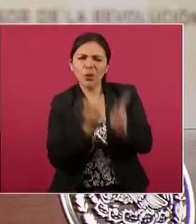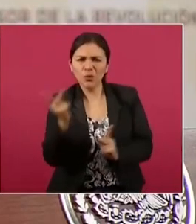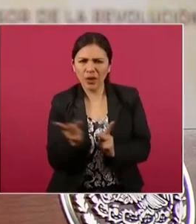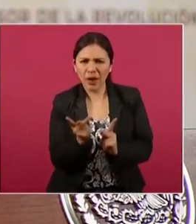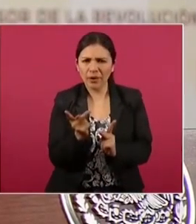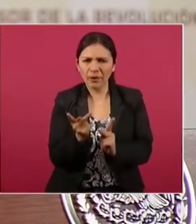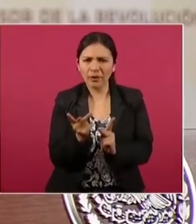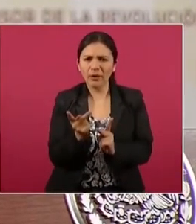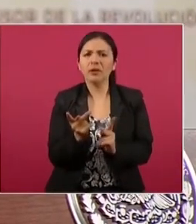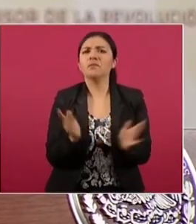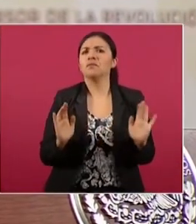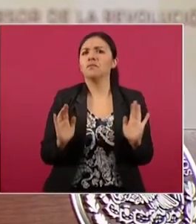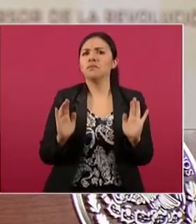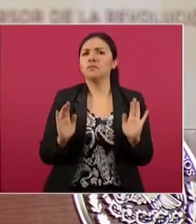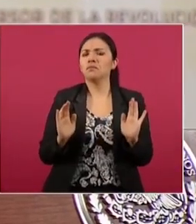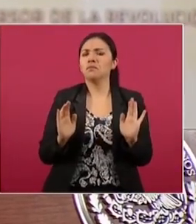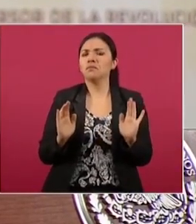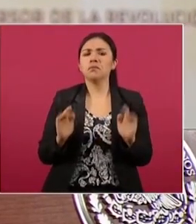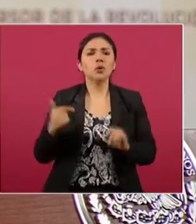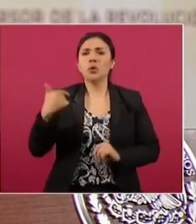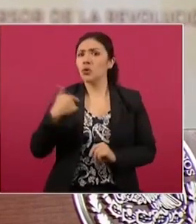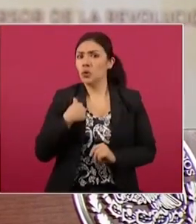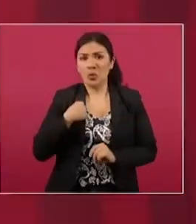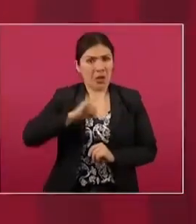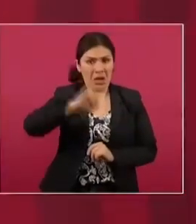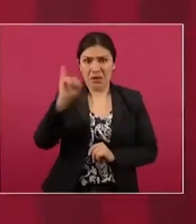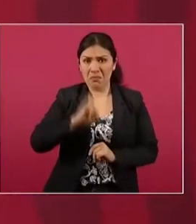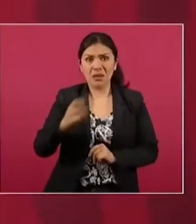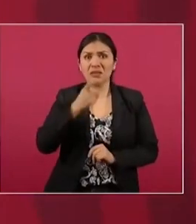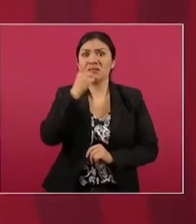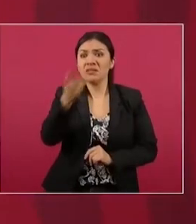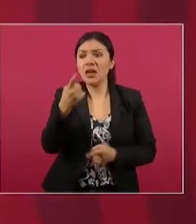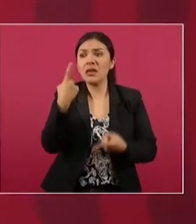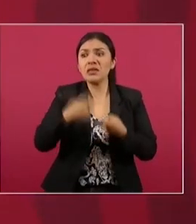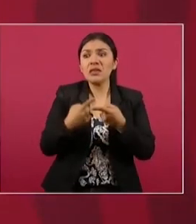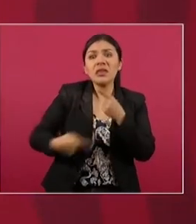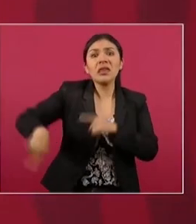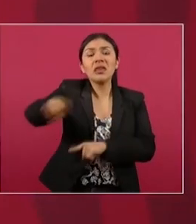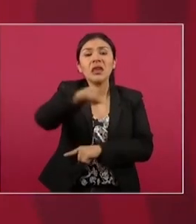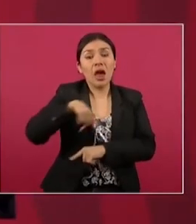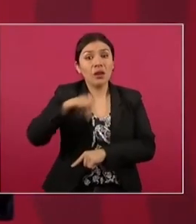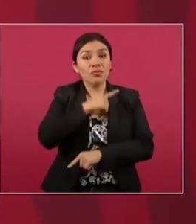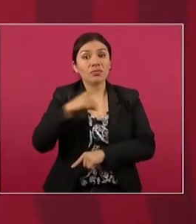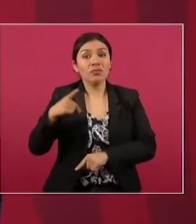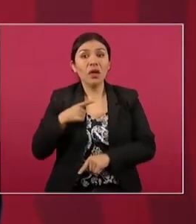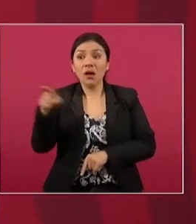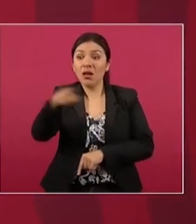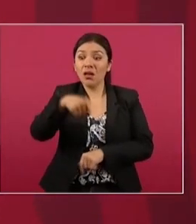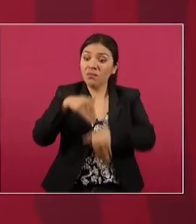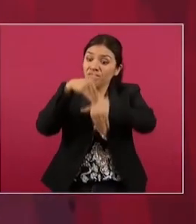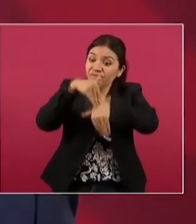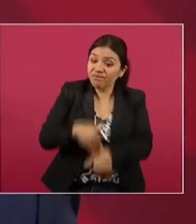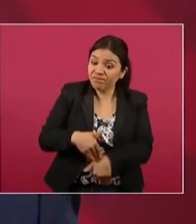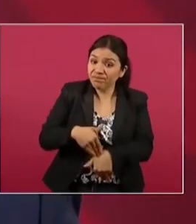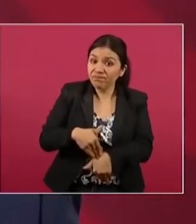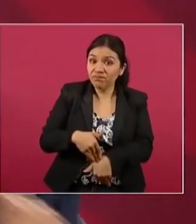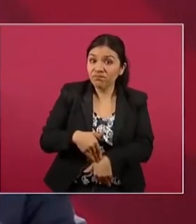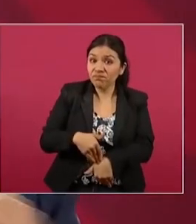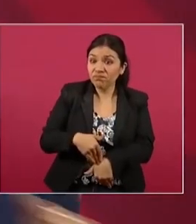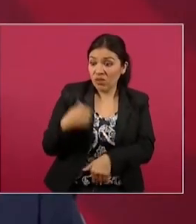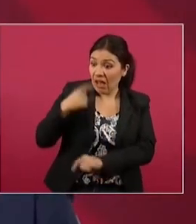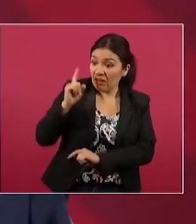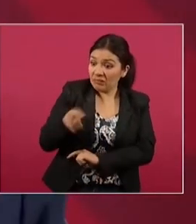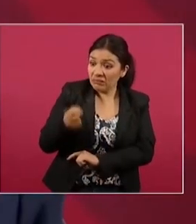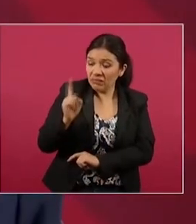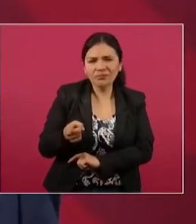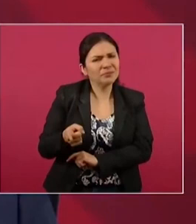Y nosotros no pedimos a nadie que se subordine. En una